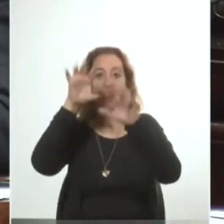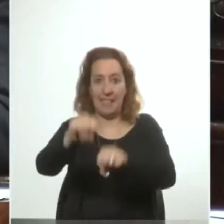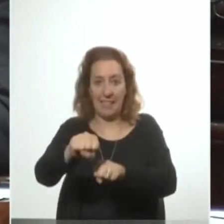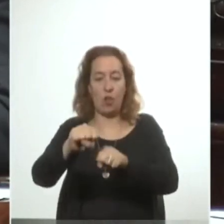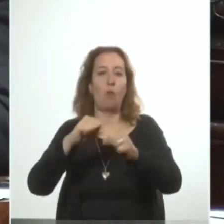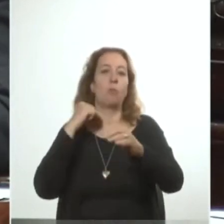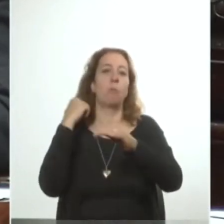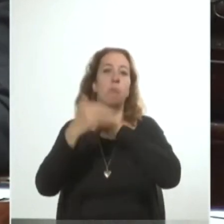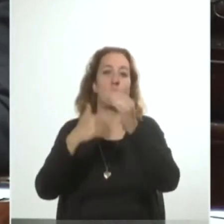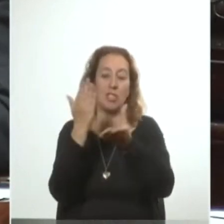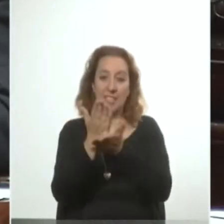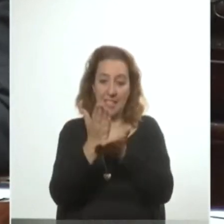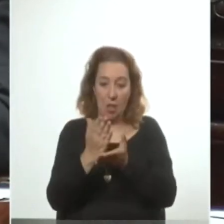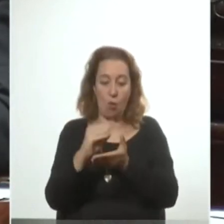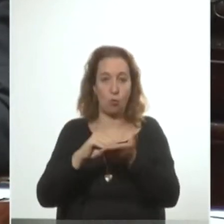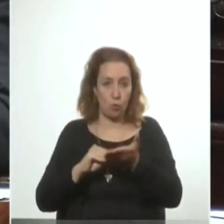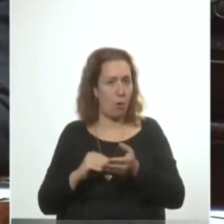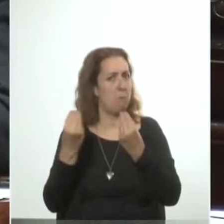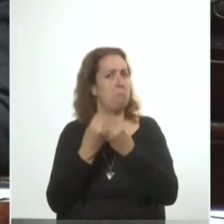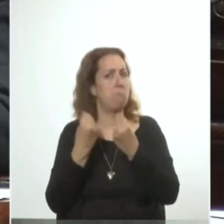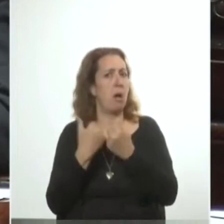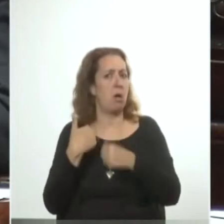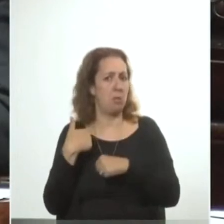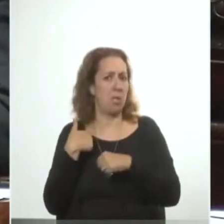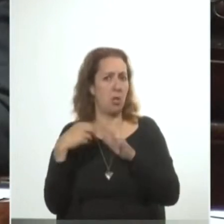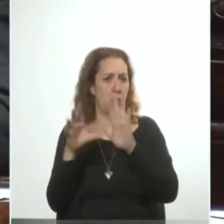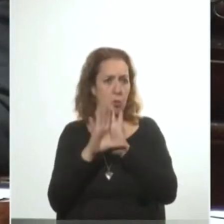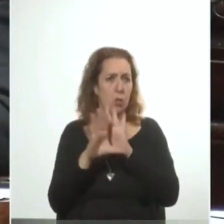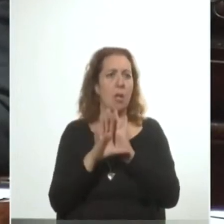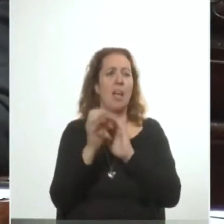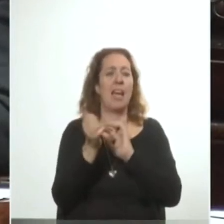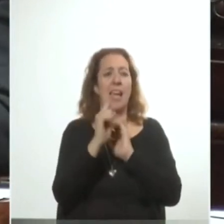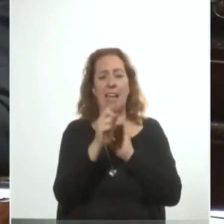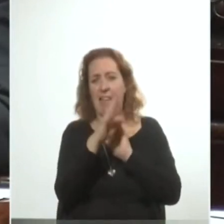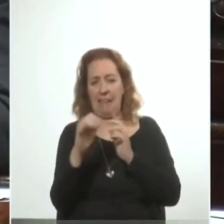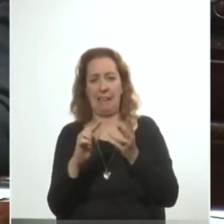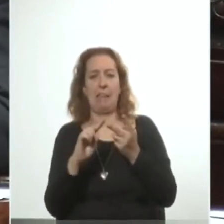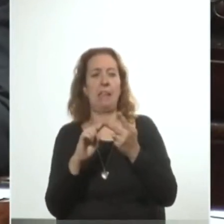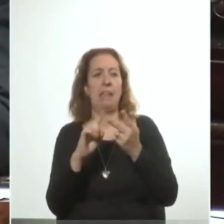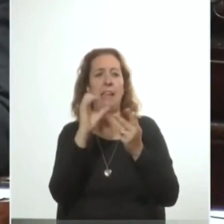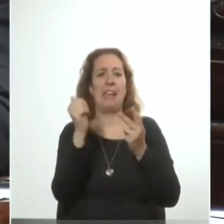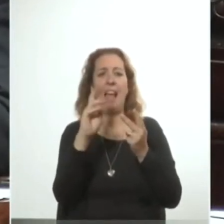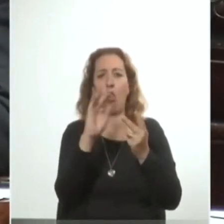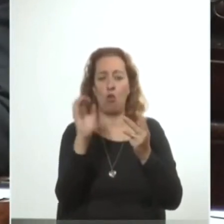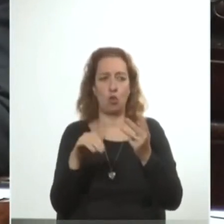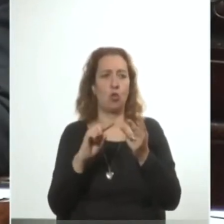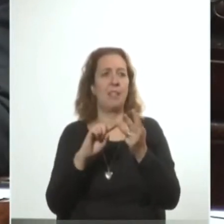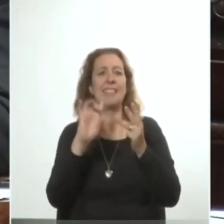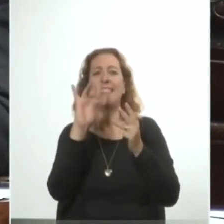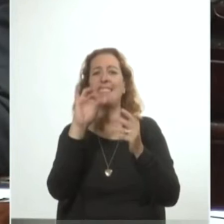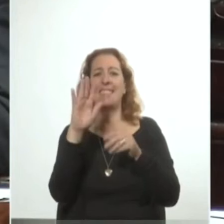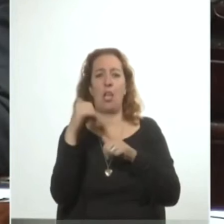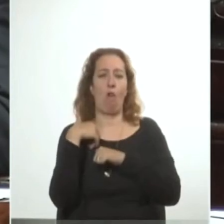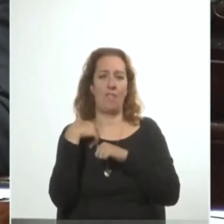varios militares constitucionalistas, como Aguerre, Montañez, Jerónimo Cardoso y unos 15 oficiales más.